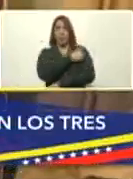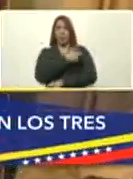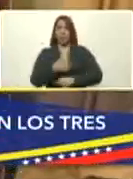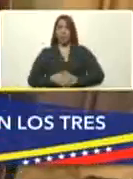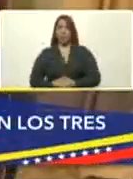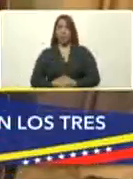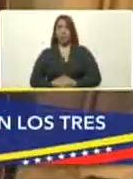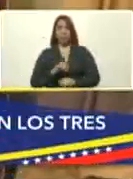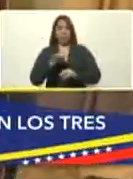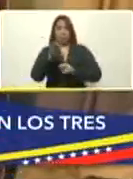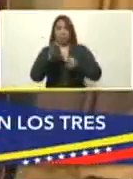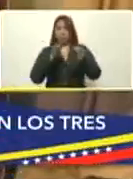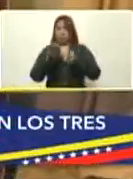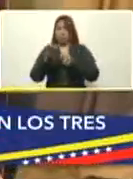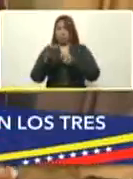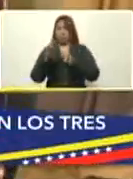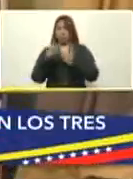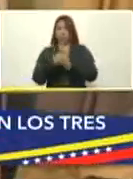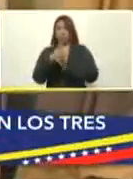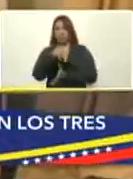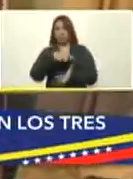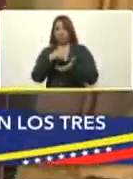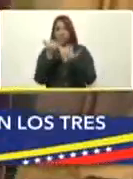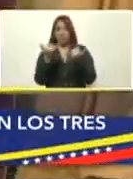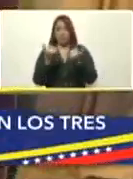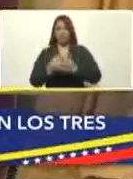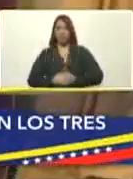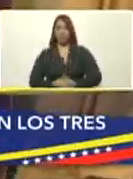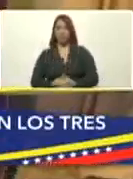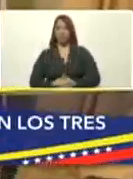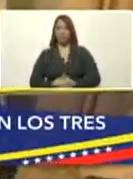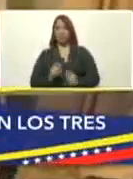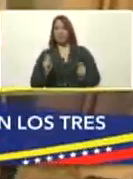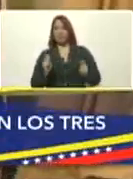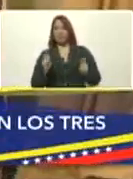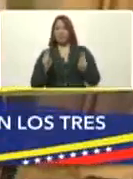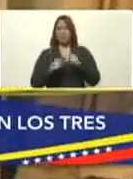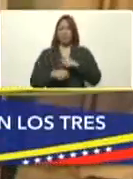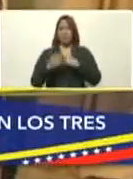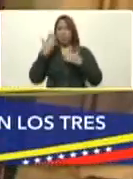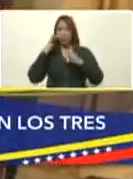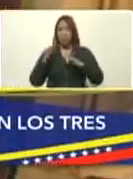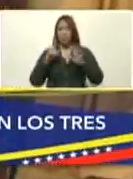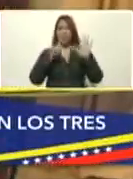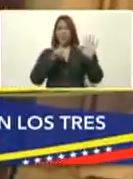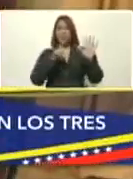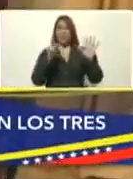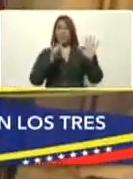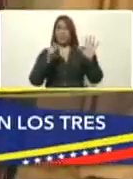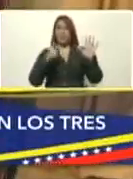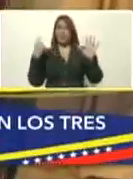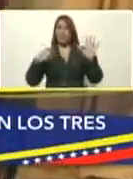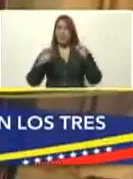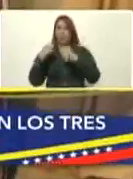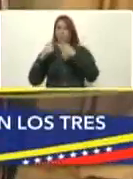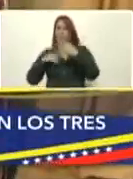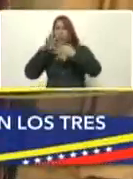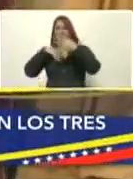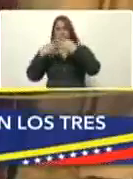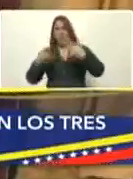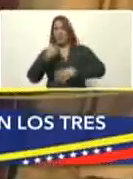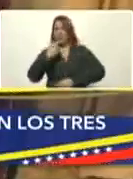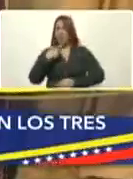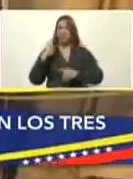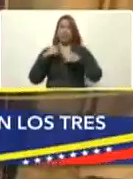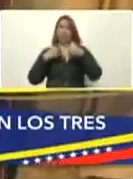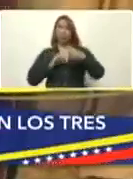Ya se explicó la situación. La situación es cambiante. Es posible que en seis meses tengamos otros esquemas de tratamiento, tengamos